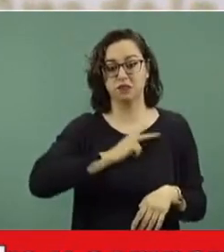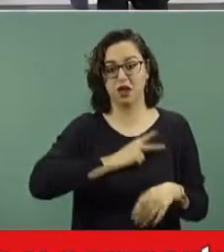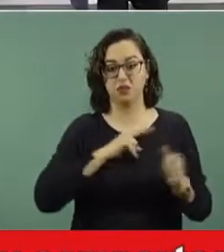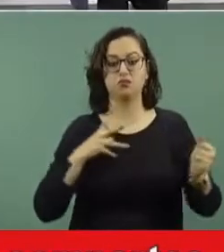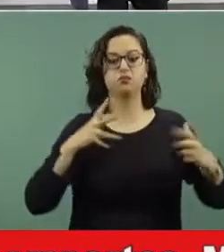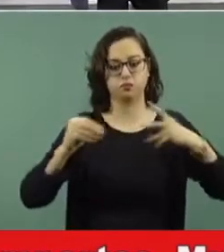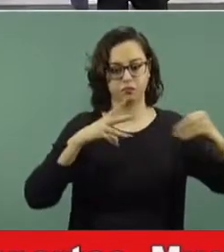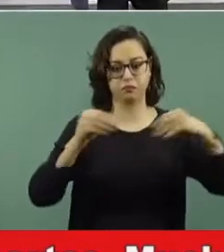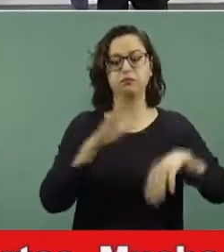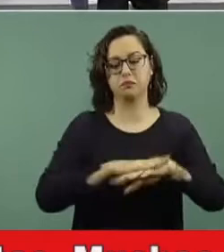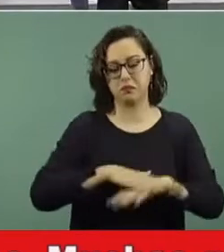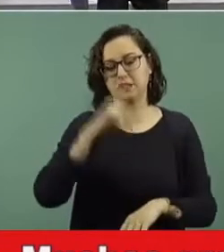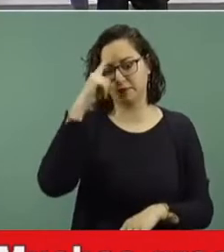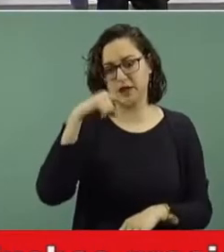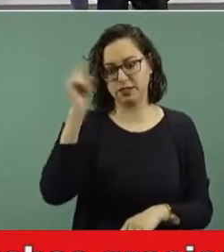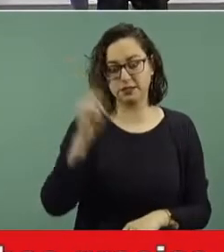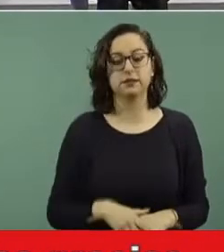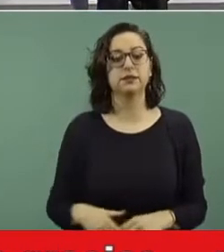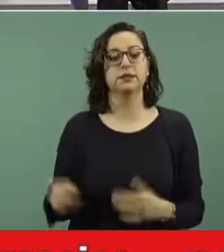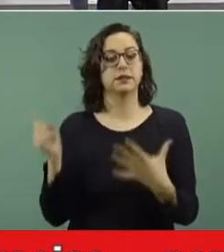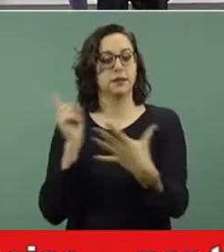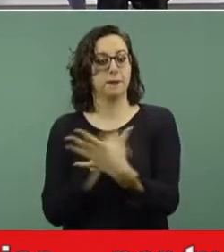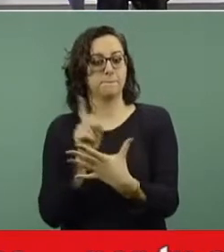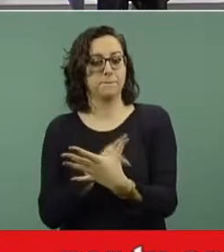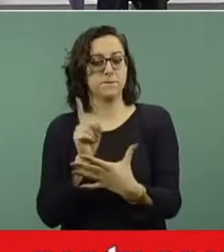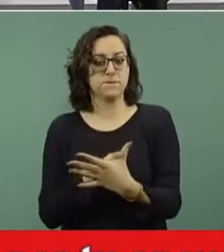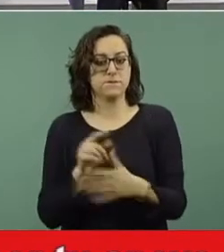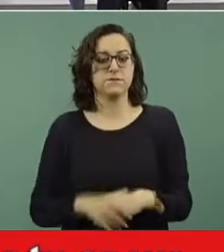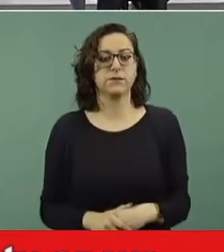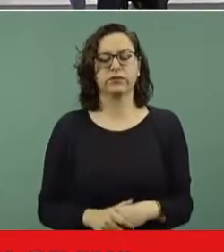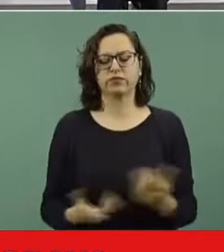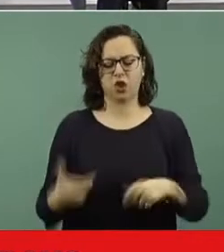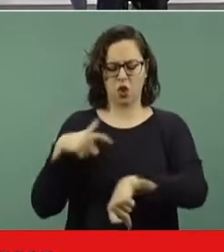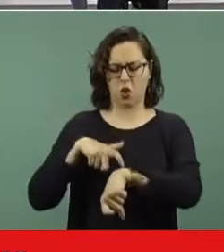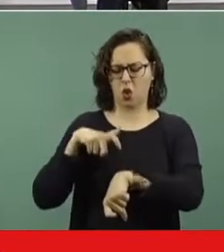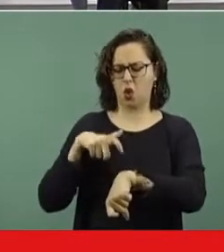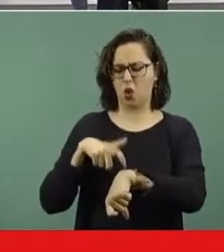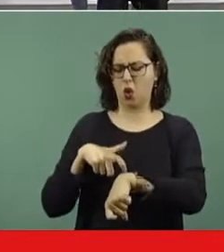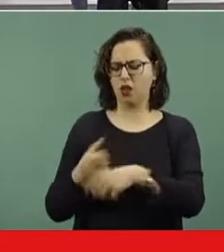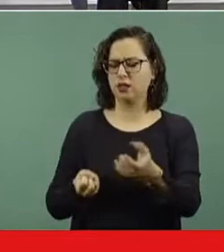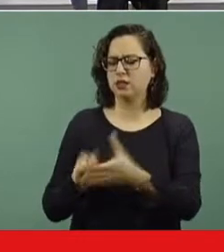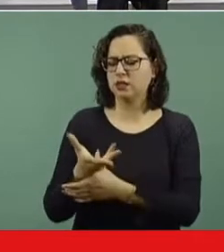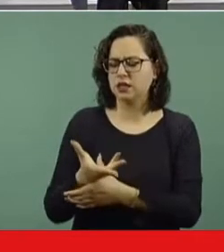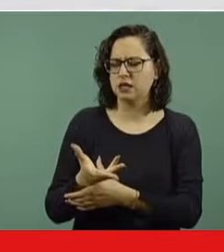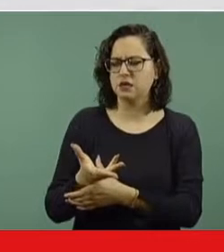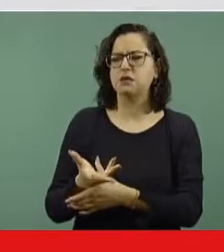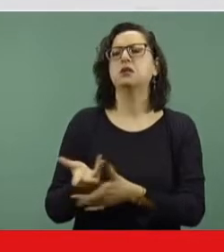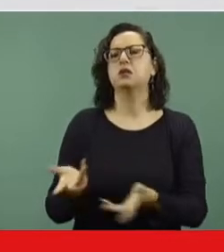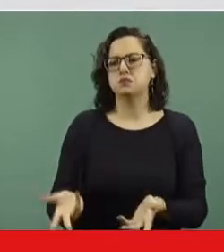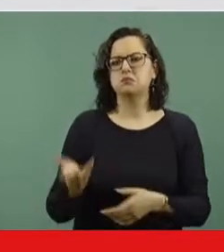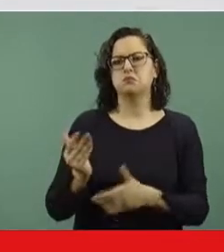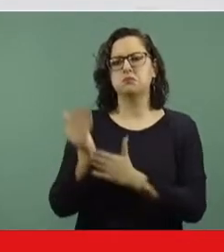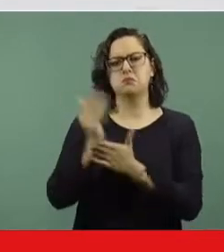el paso del aire. La quinta, procura salir en horarios donde haya menos gente y regresa a dormir a casa. ¿Esto